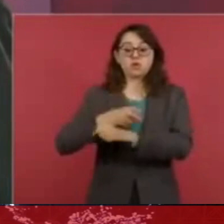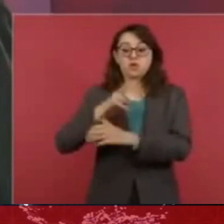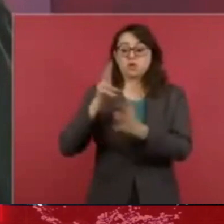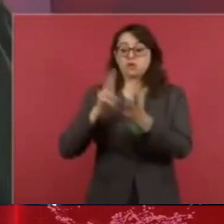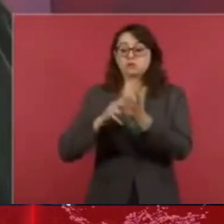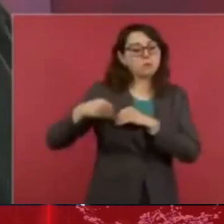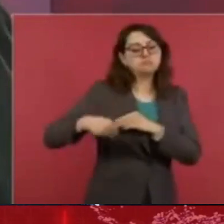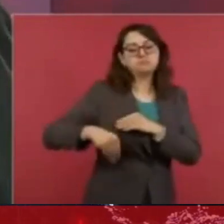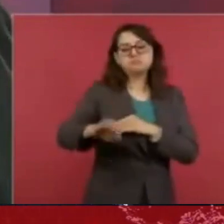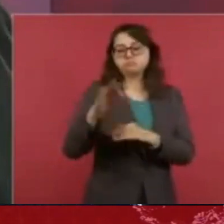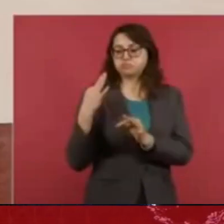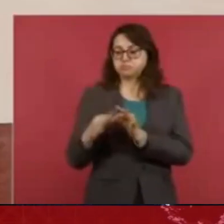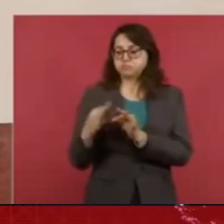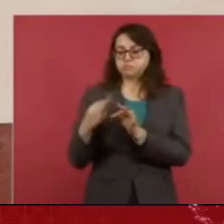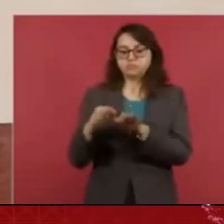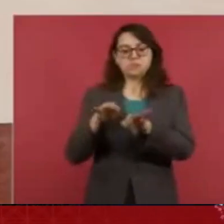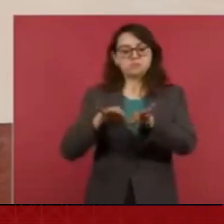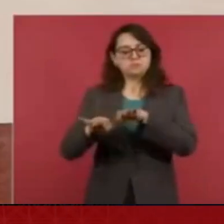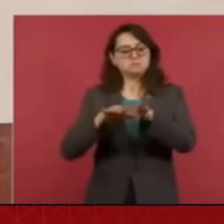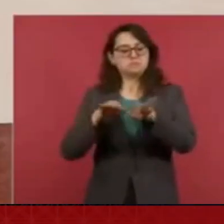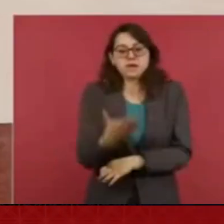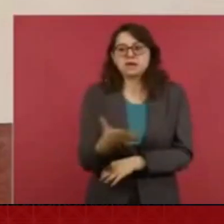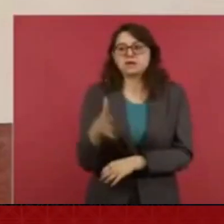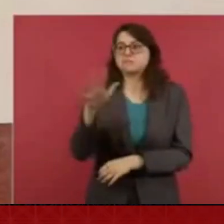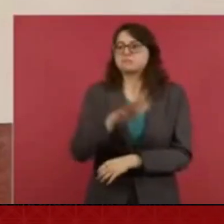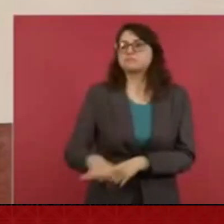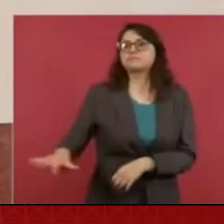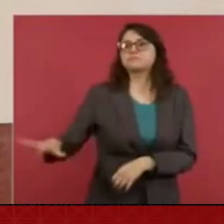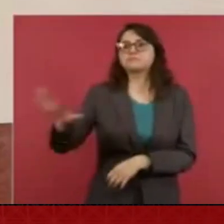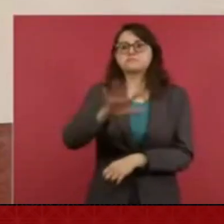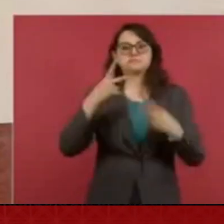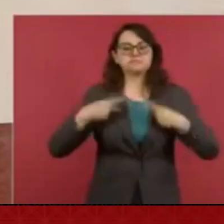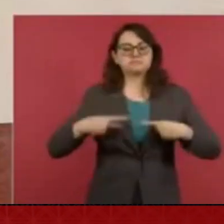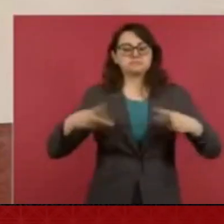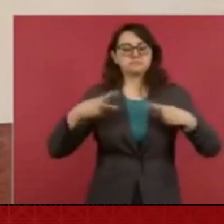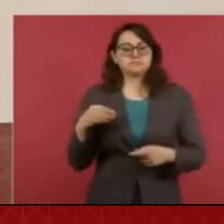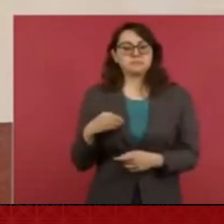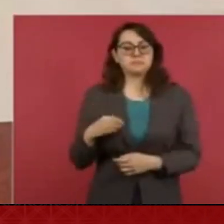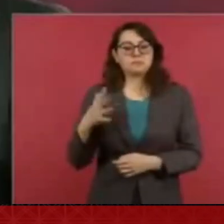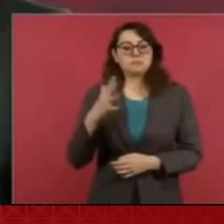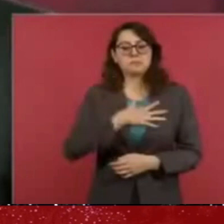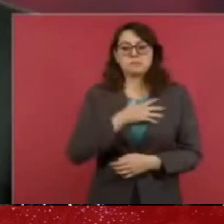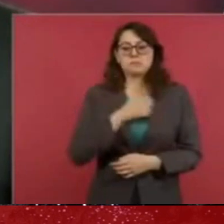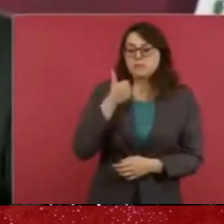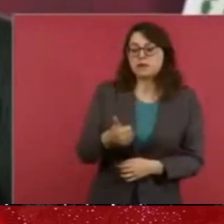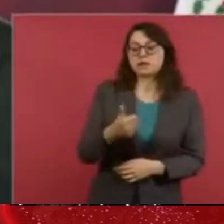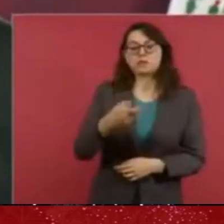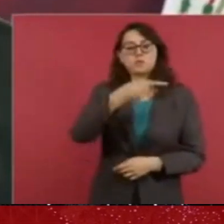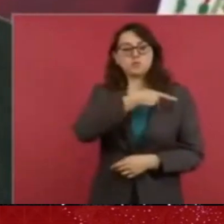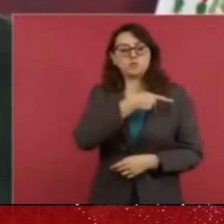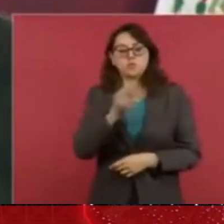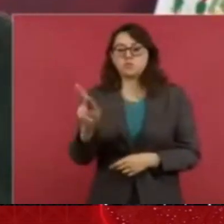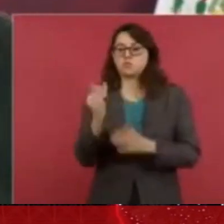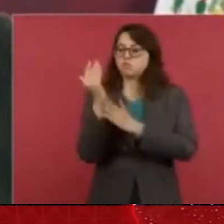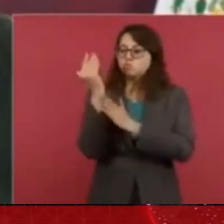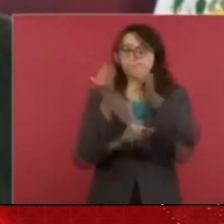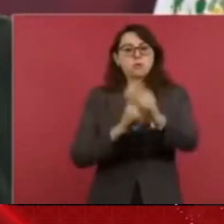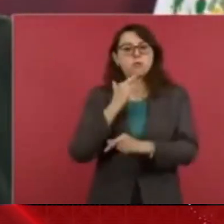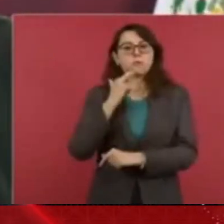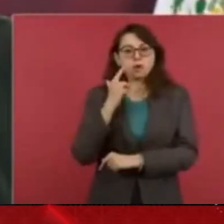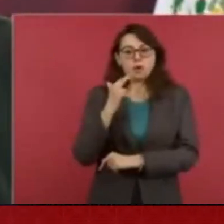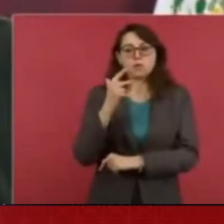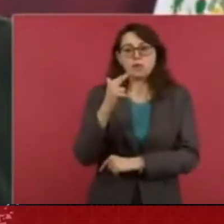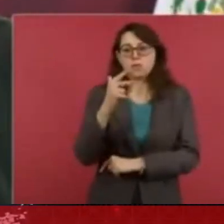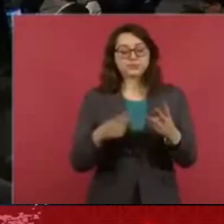para seguir combatiendo la pobreza y para seguir reduciendo la desigualdad